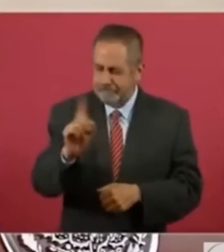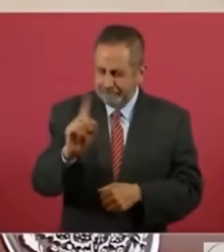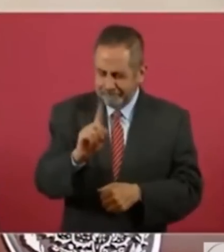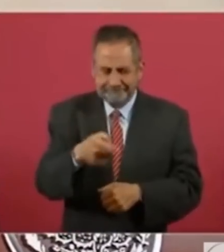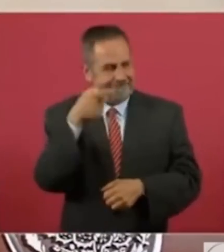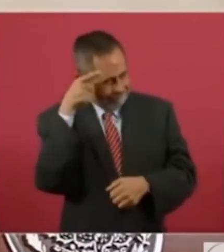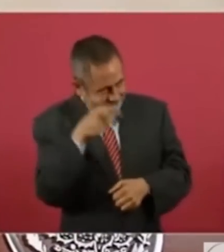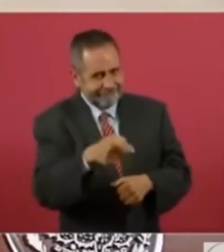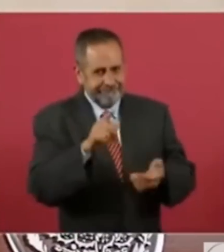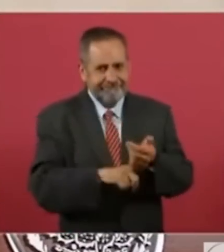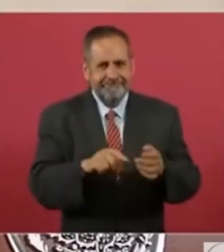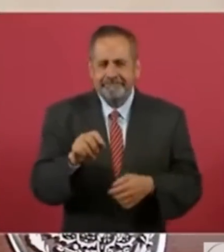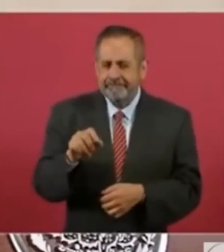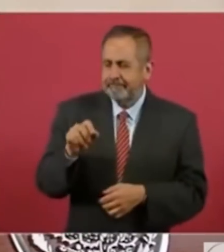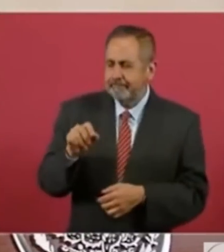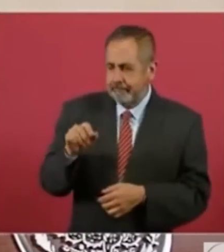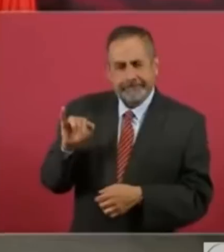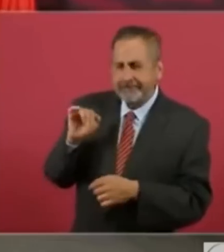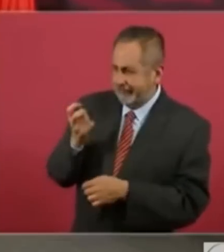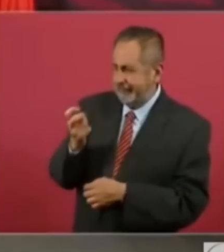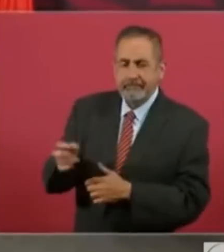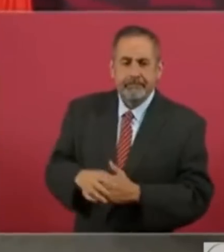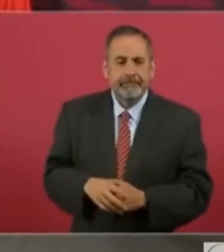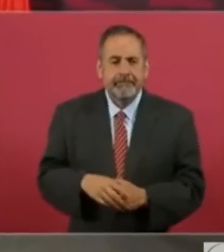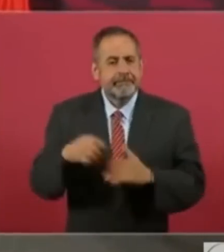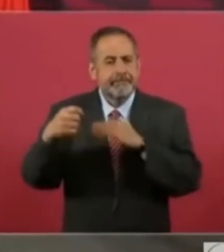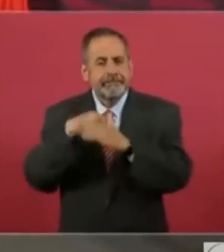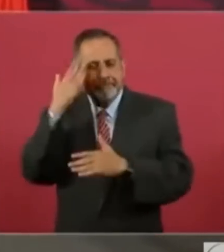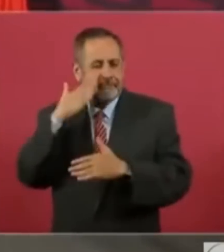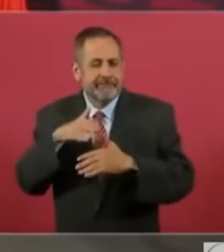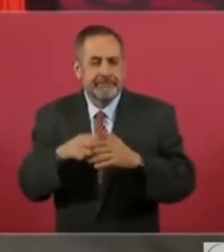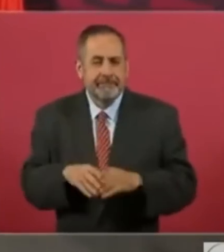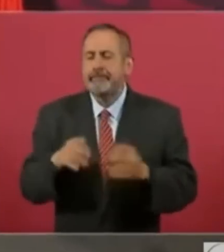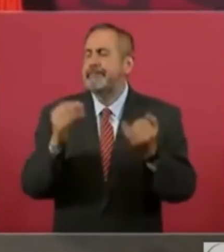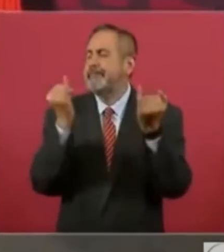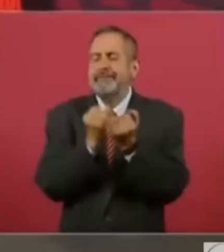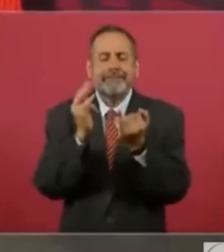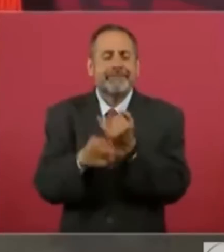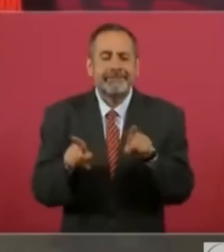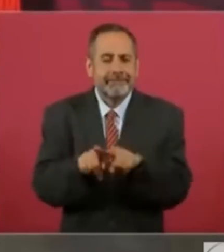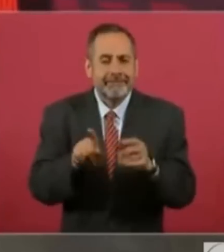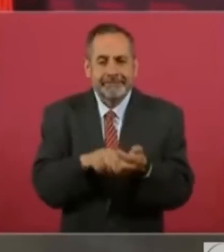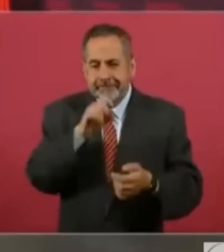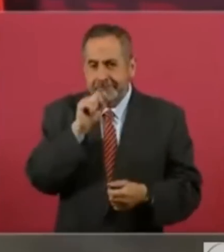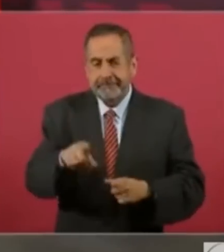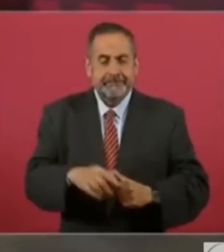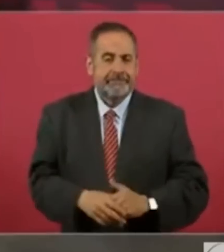Santiago Taboada. Sí. ¿Cuándo lo informaron? Es igual, porque al momento que